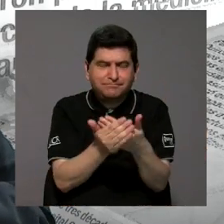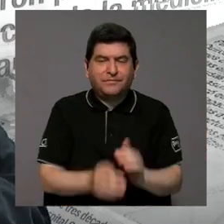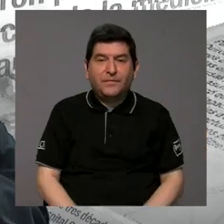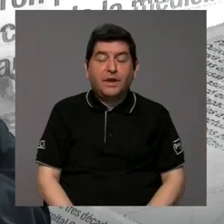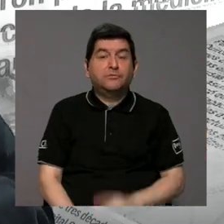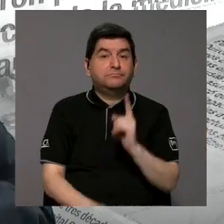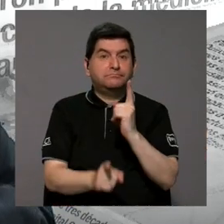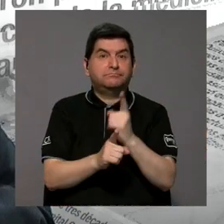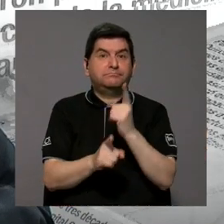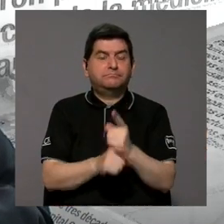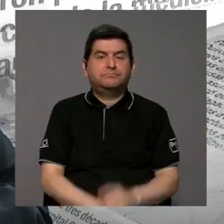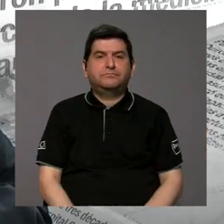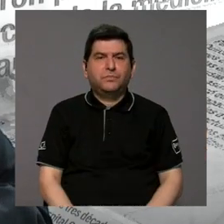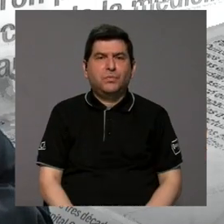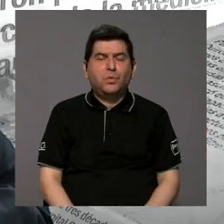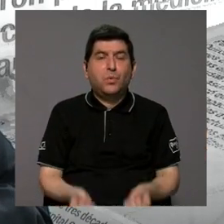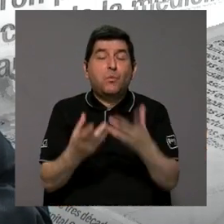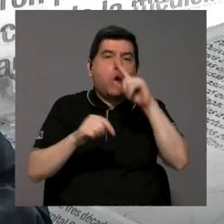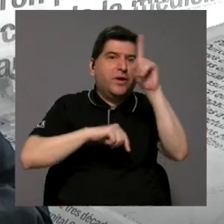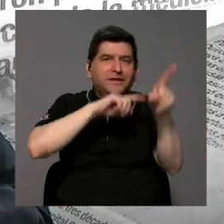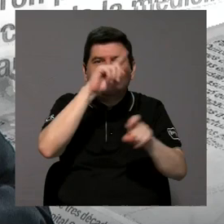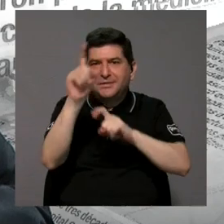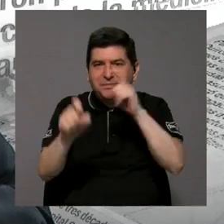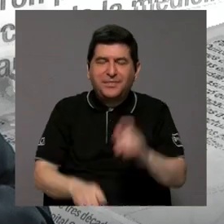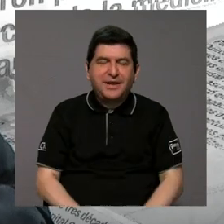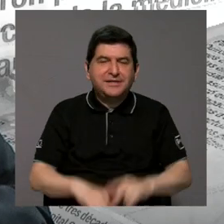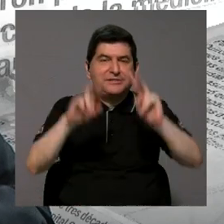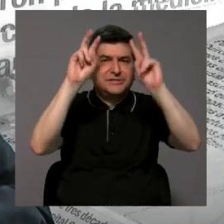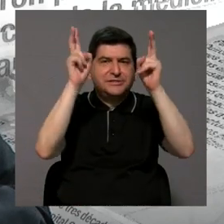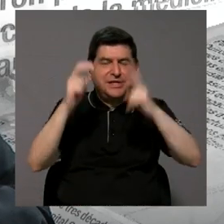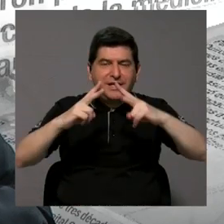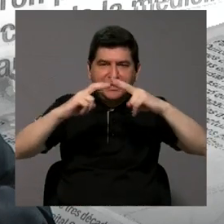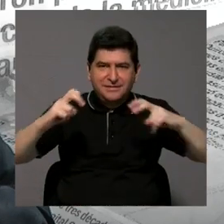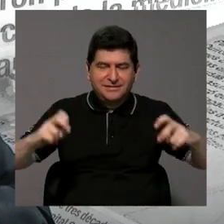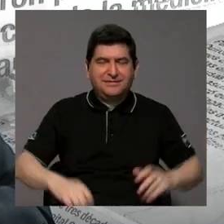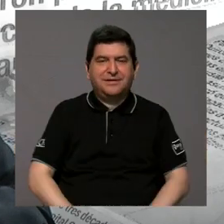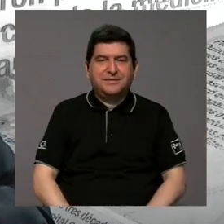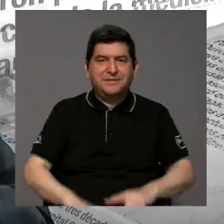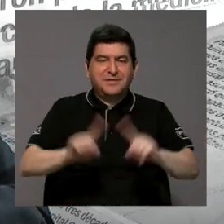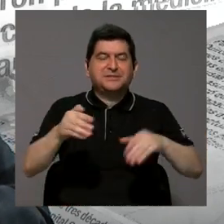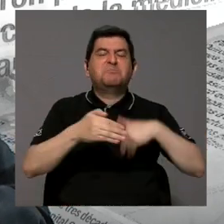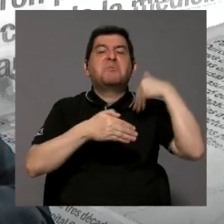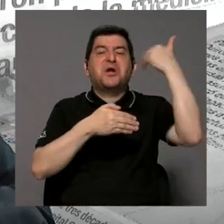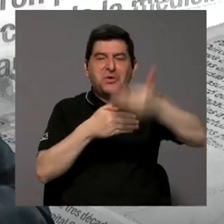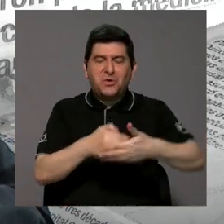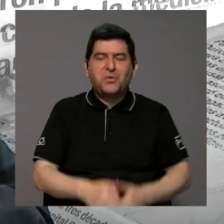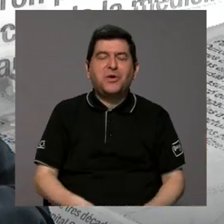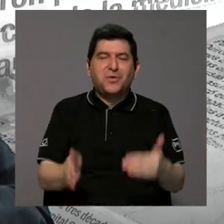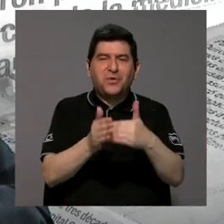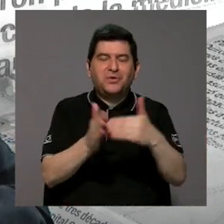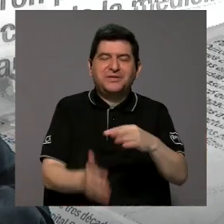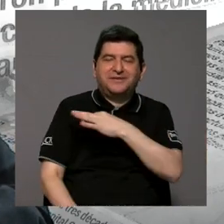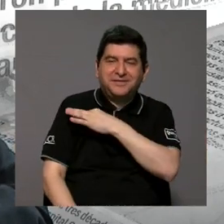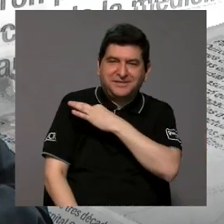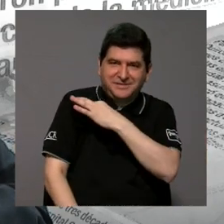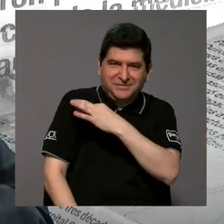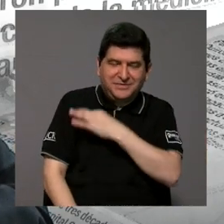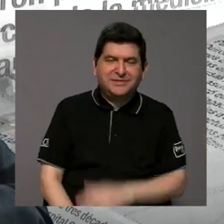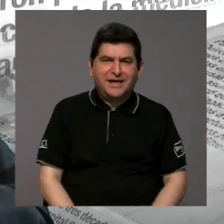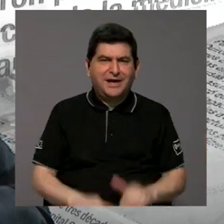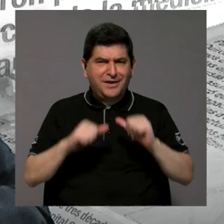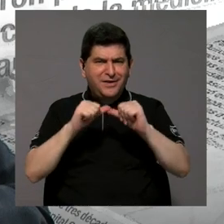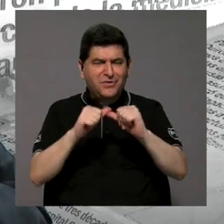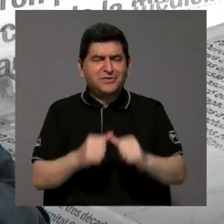de todo esto hay efectivamente mucho más preguntas más temas que tocar pero más adelante lo vamos a volver a